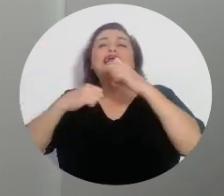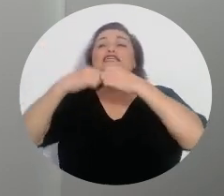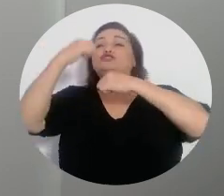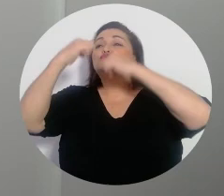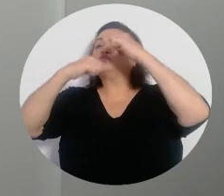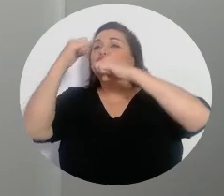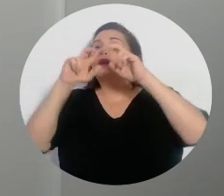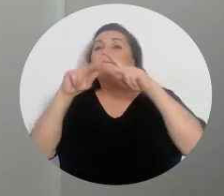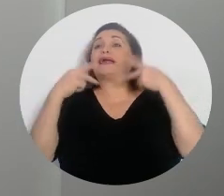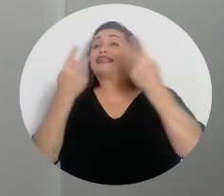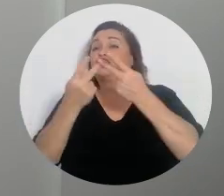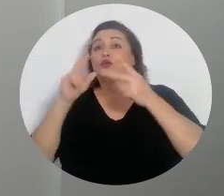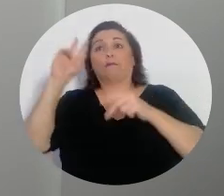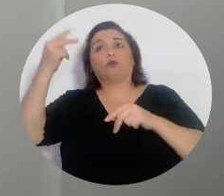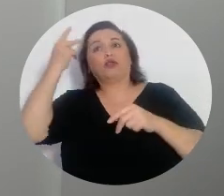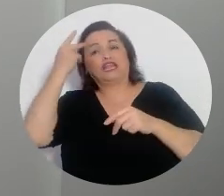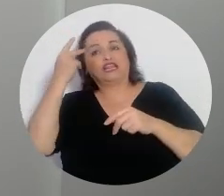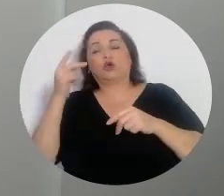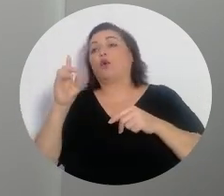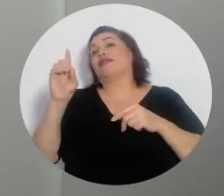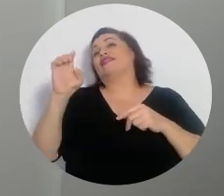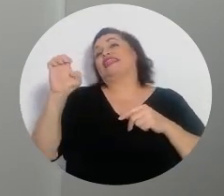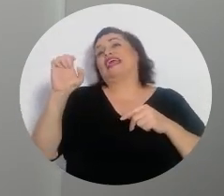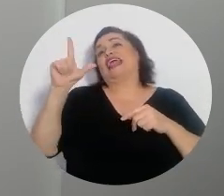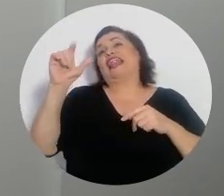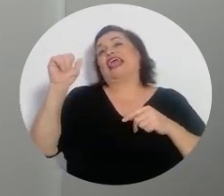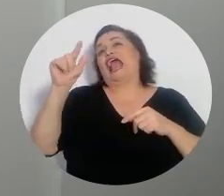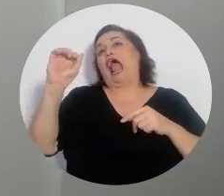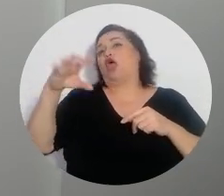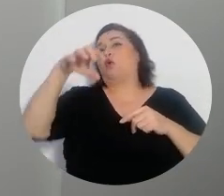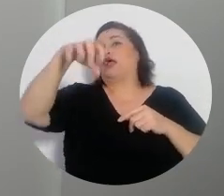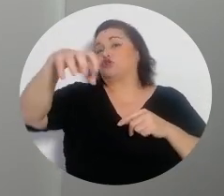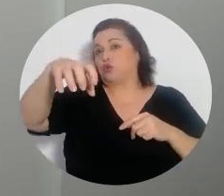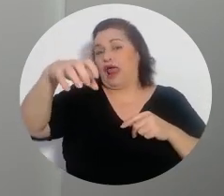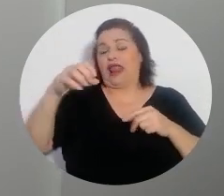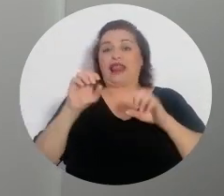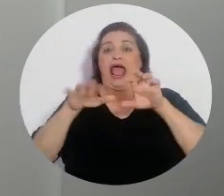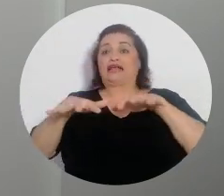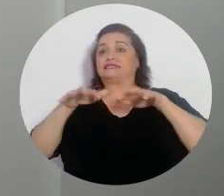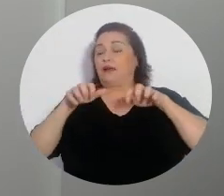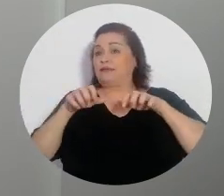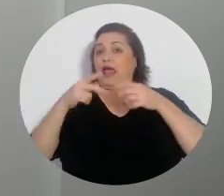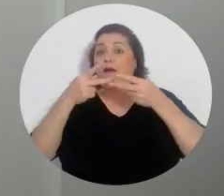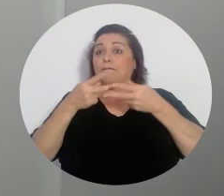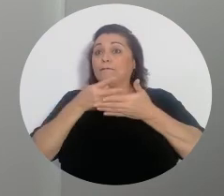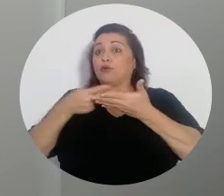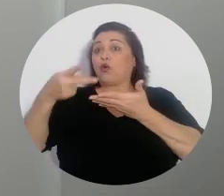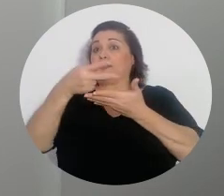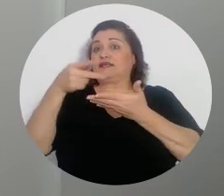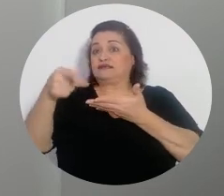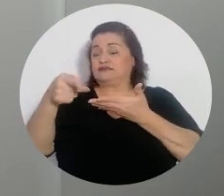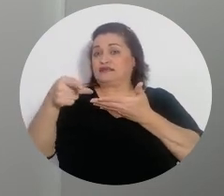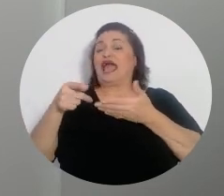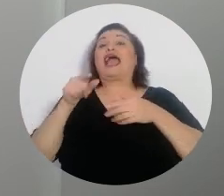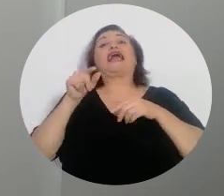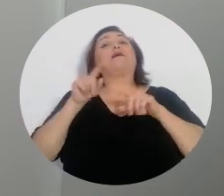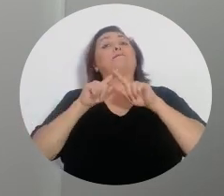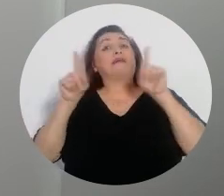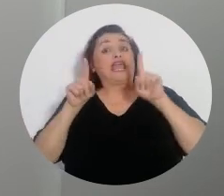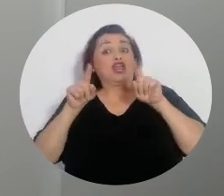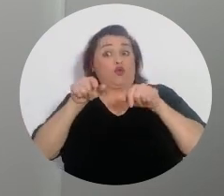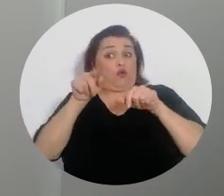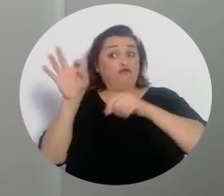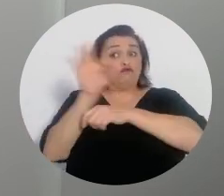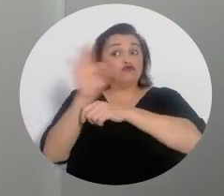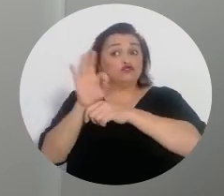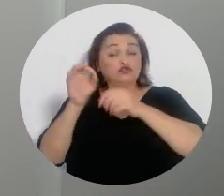estructura de un partido político, o sea, es un delegado, por ejemplo, cantonal a la asamblea provincial de esa agrupación política. Sin embargo,